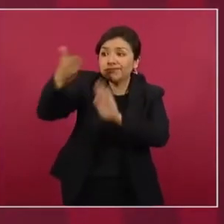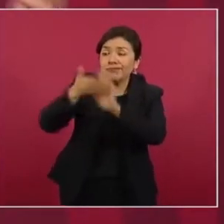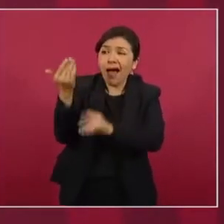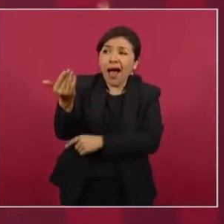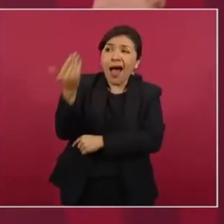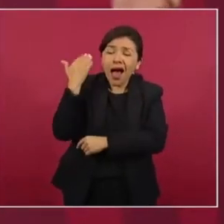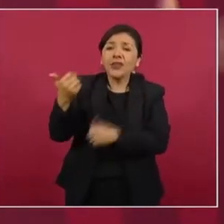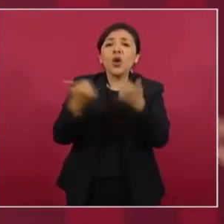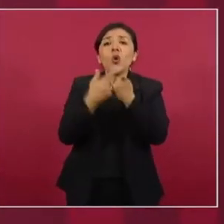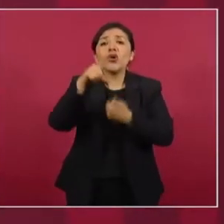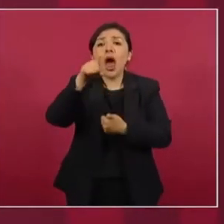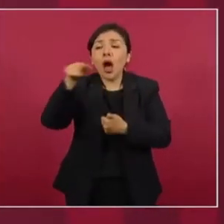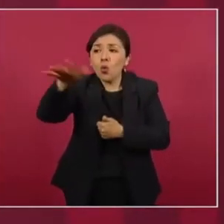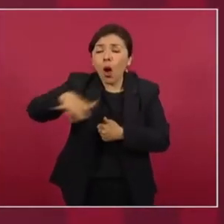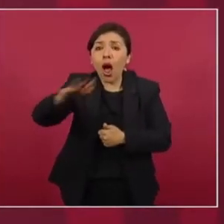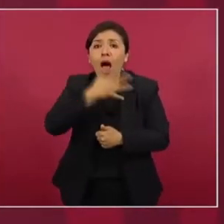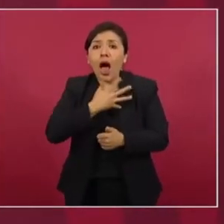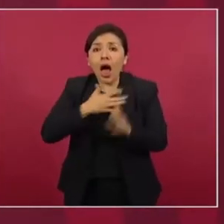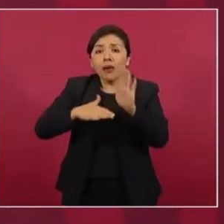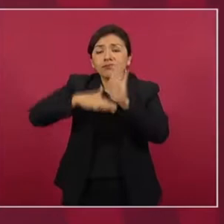el agua que ya se tiene,